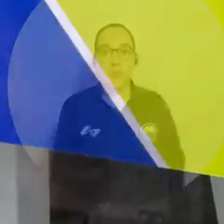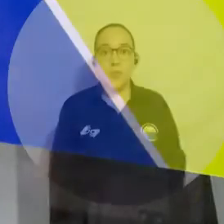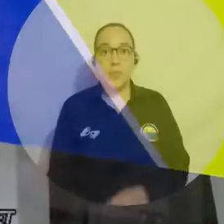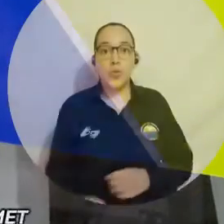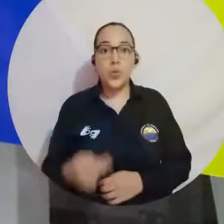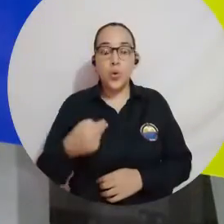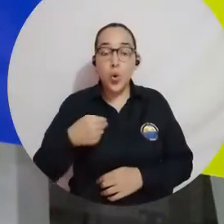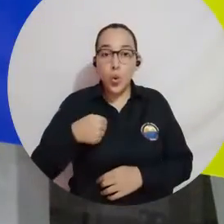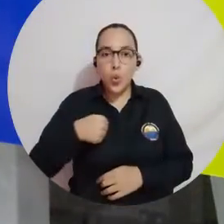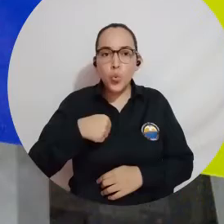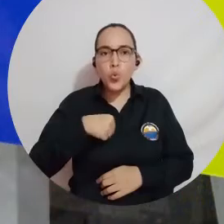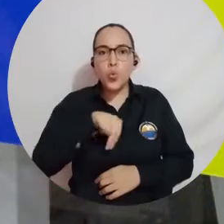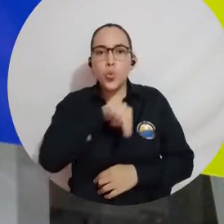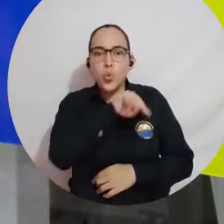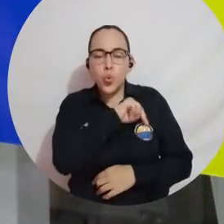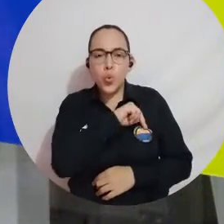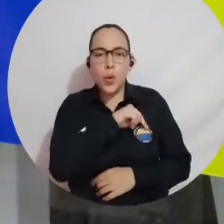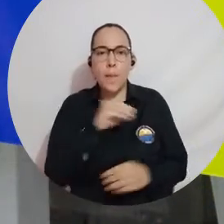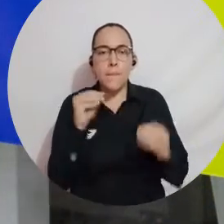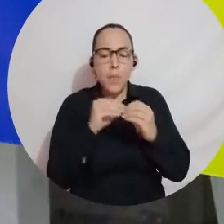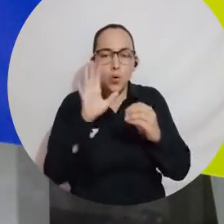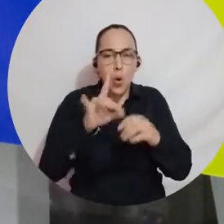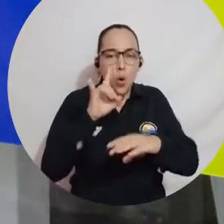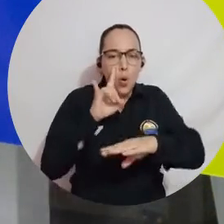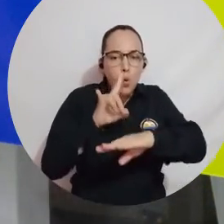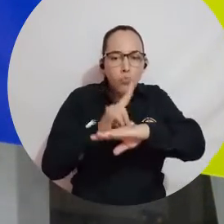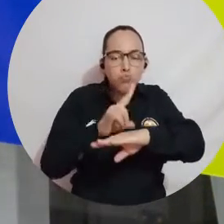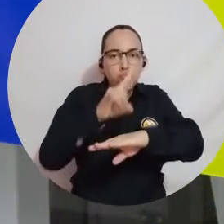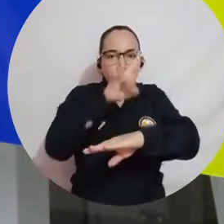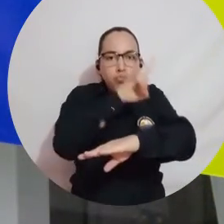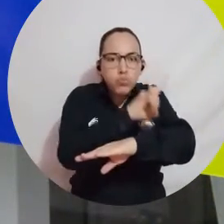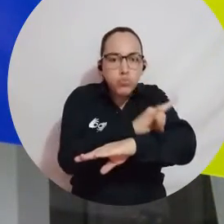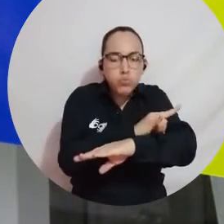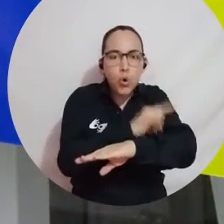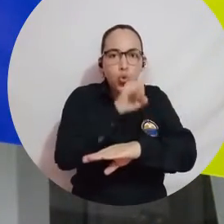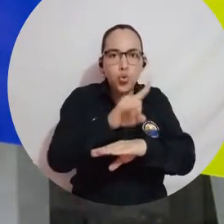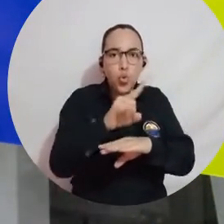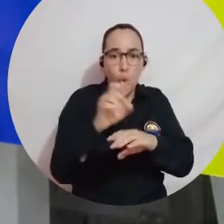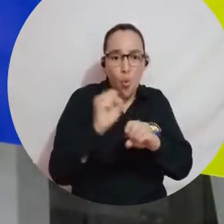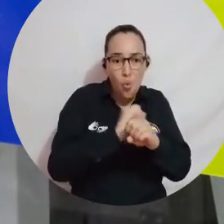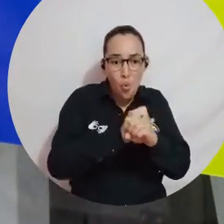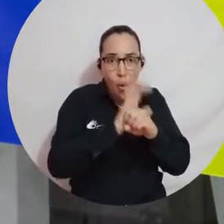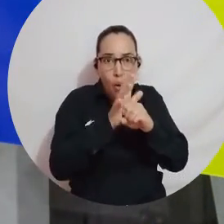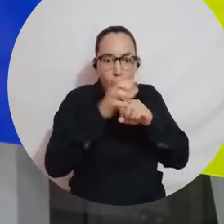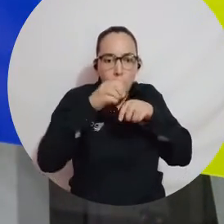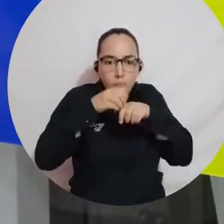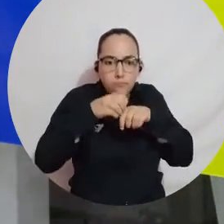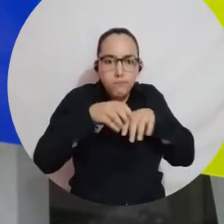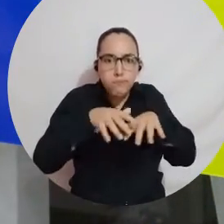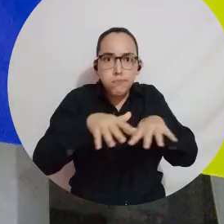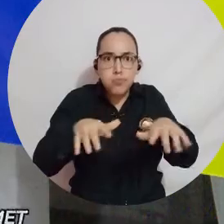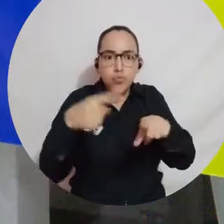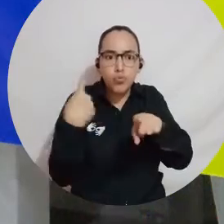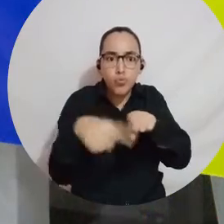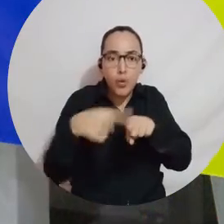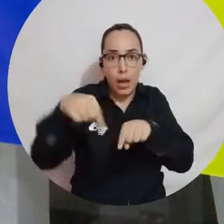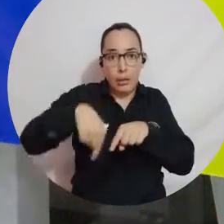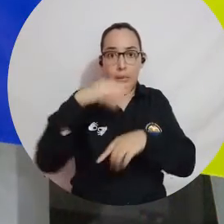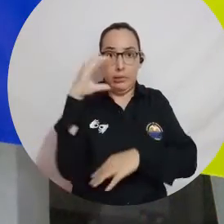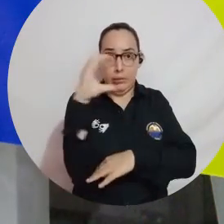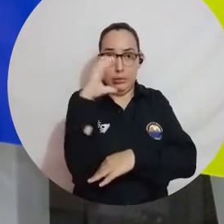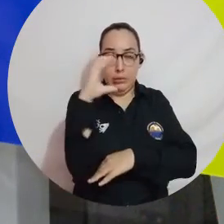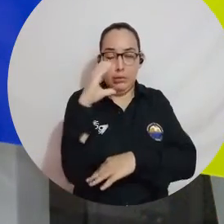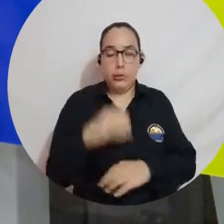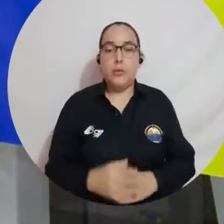Estamos trabajando en aras de hacer la vigilancia de esas variantes del virus que están circulando actualmente en